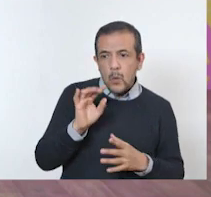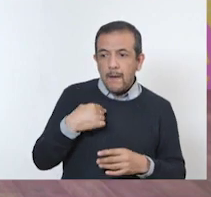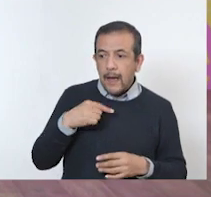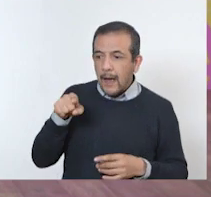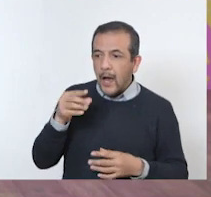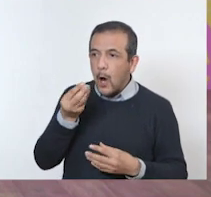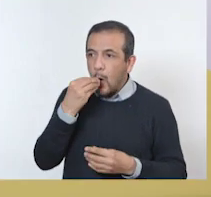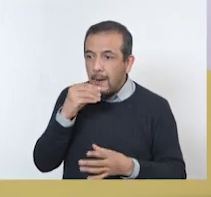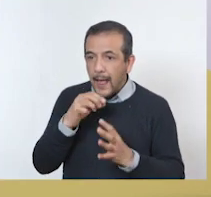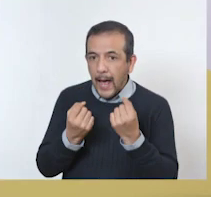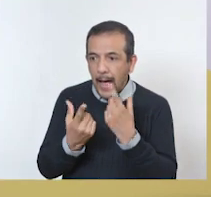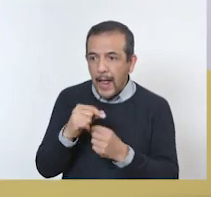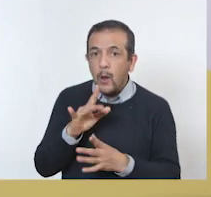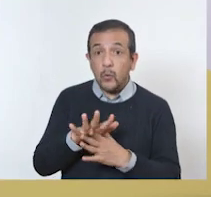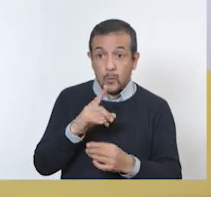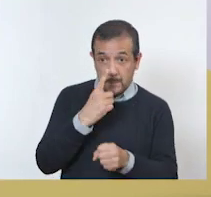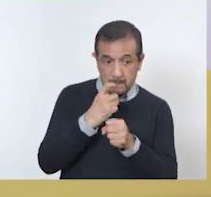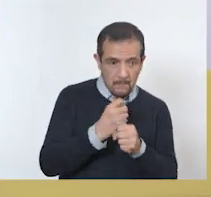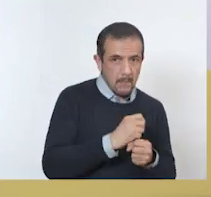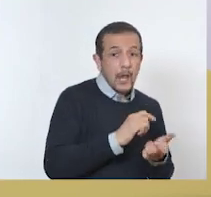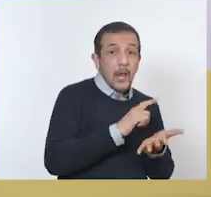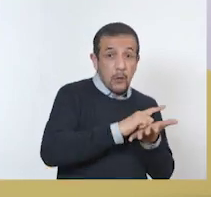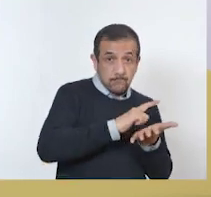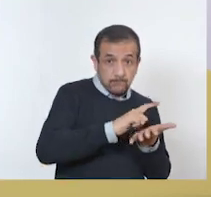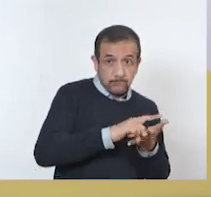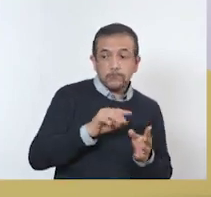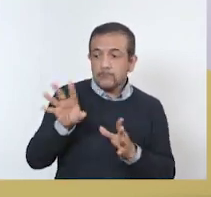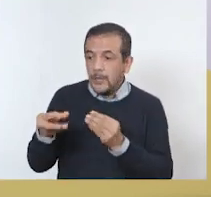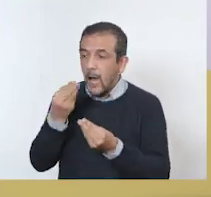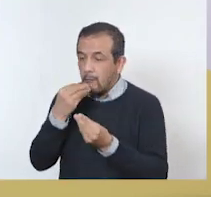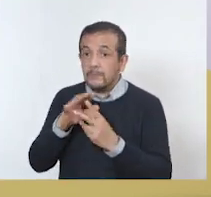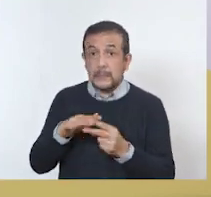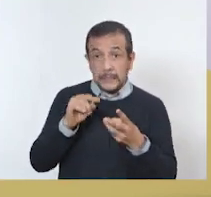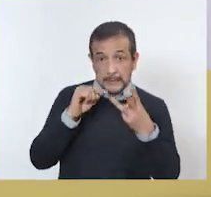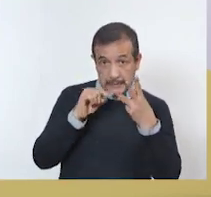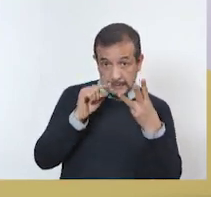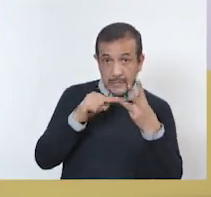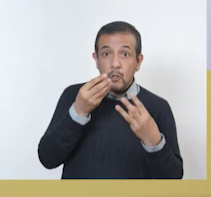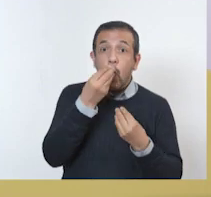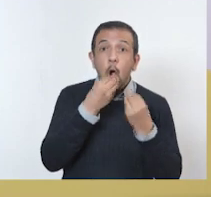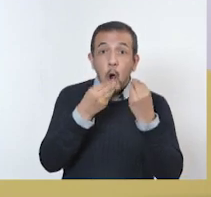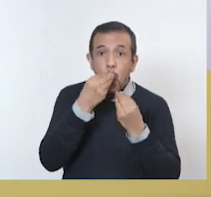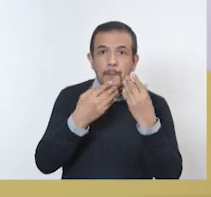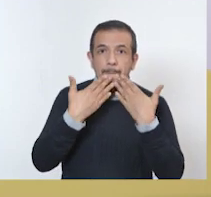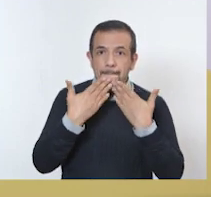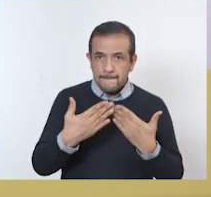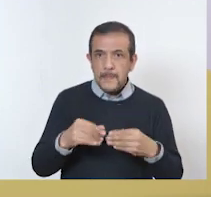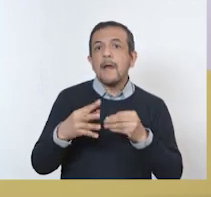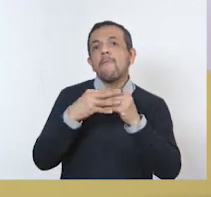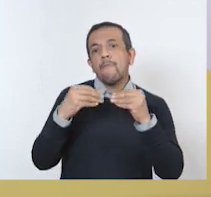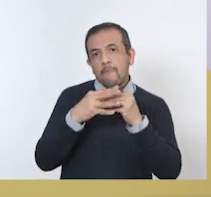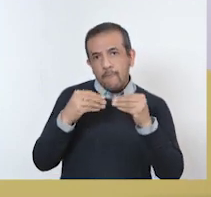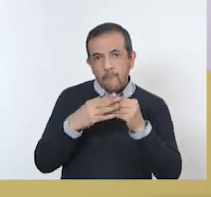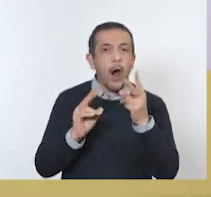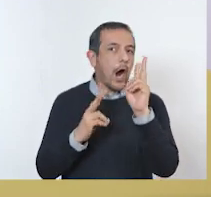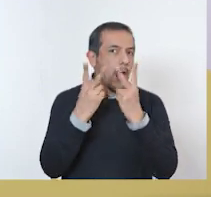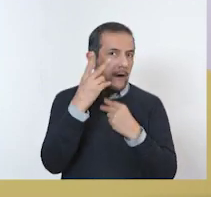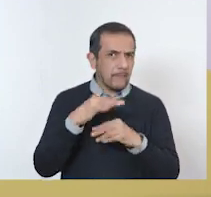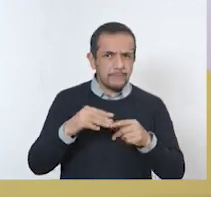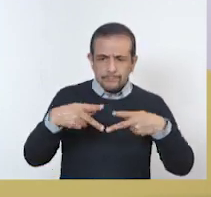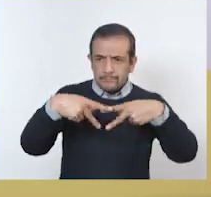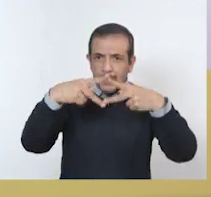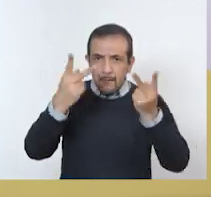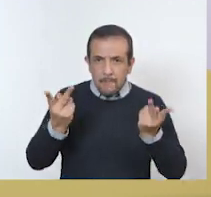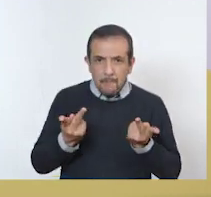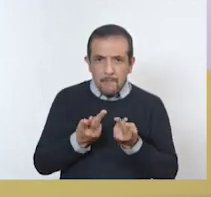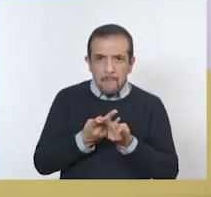o vas a tomar algún alimento. ¿Qué otra cosa tienes que hacer? Alimentarte muy bien. Alimentarte con frutas y verduras y con todo lo que nos habla el